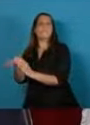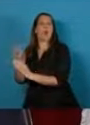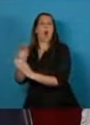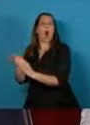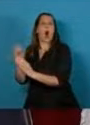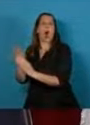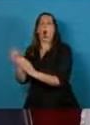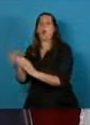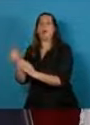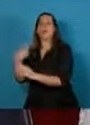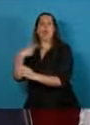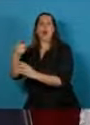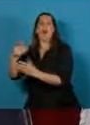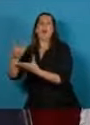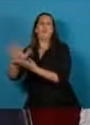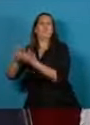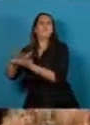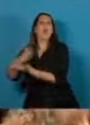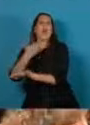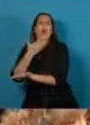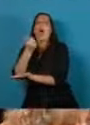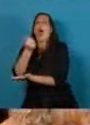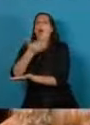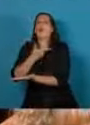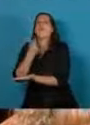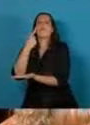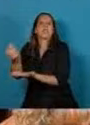agentes de inteligencia del Estado.